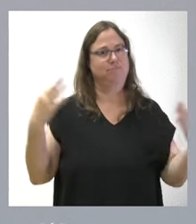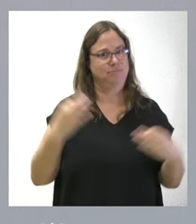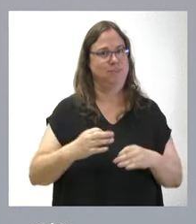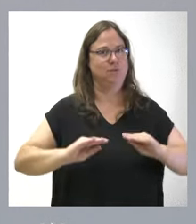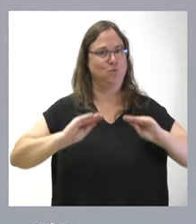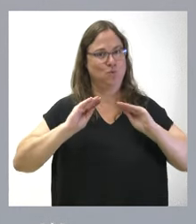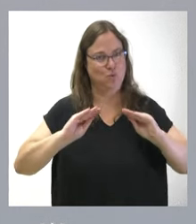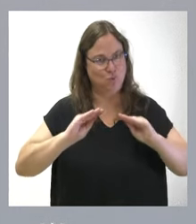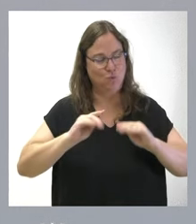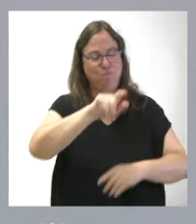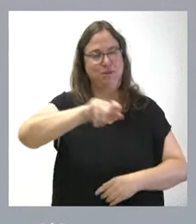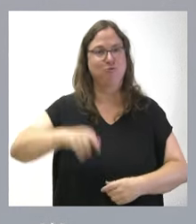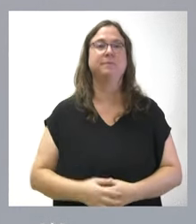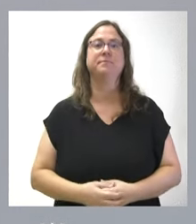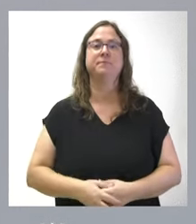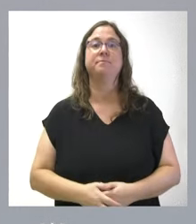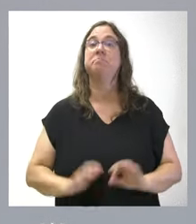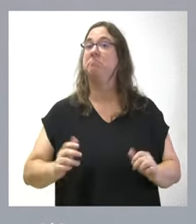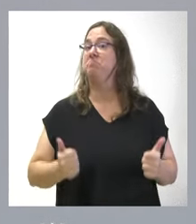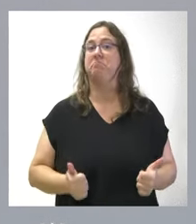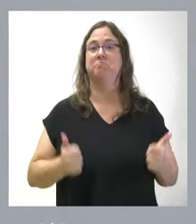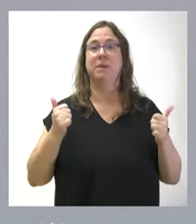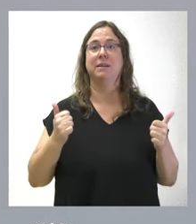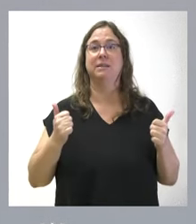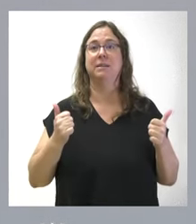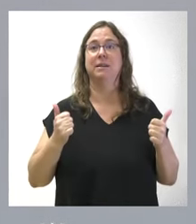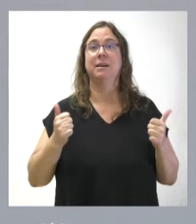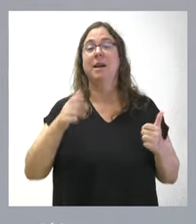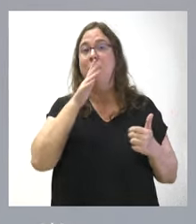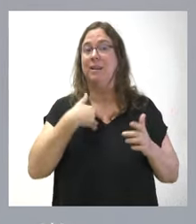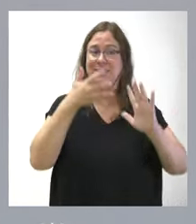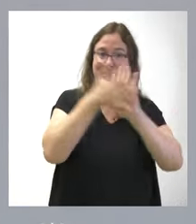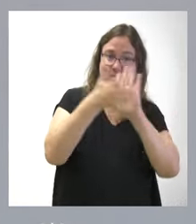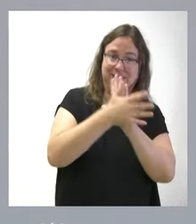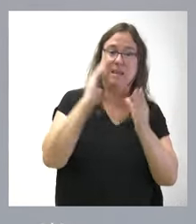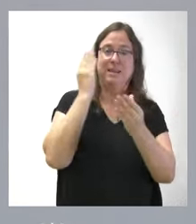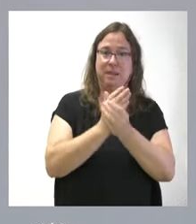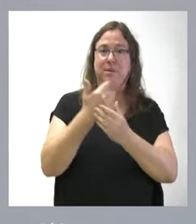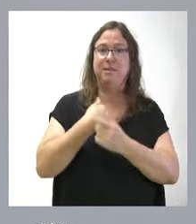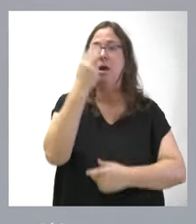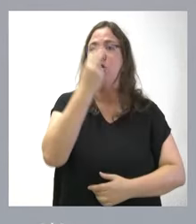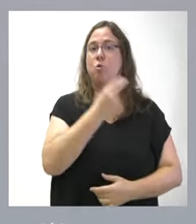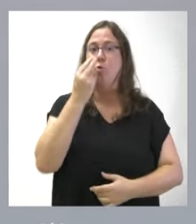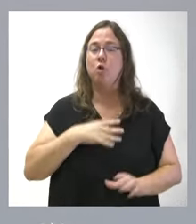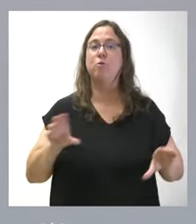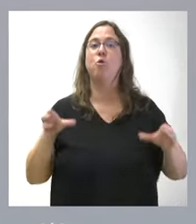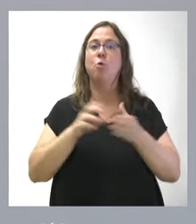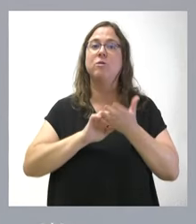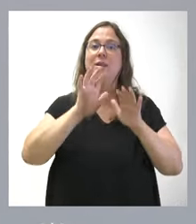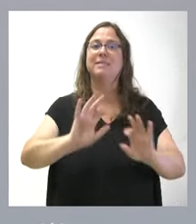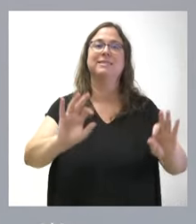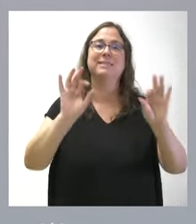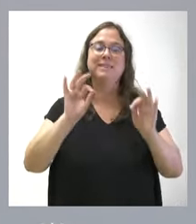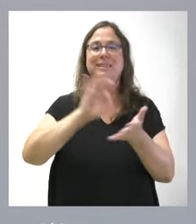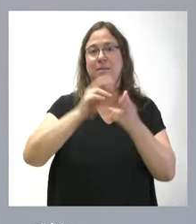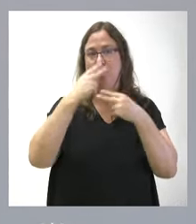lógicamente, a estas personas. Y, sin más, yo, una vez que he relatado estos expedientes que reflejan el compromiso de la Junta, especialmente con los servicios